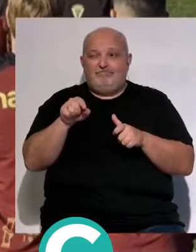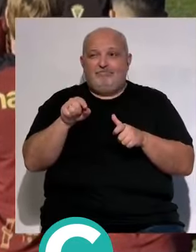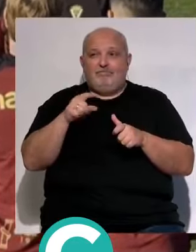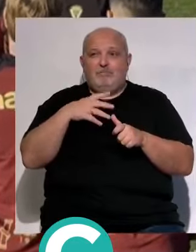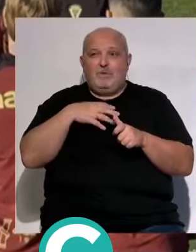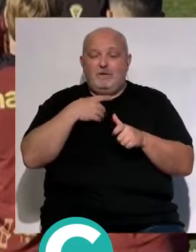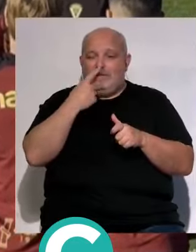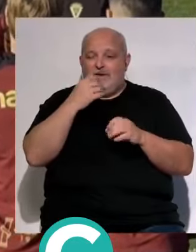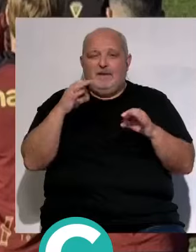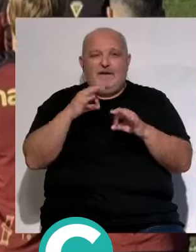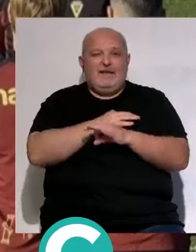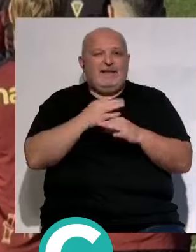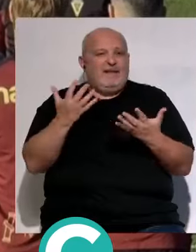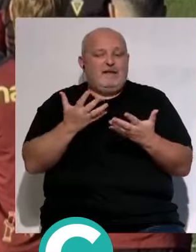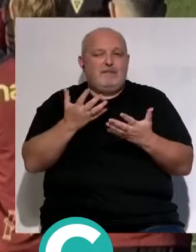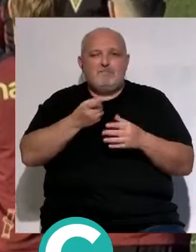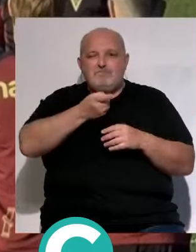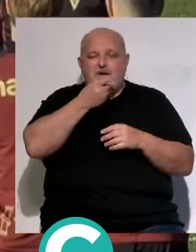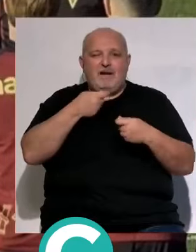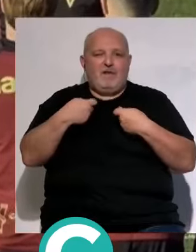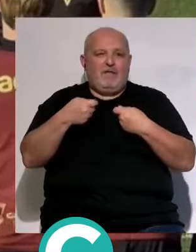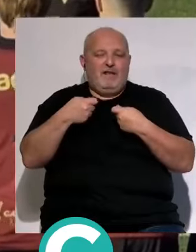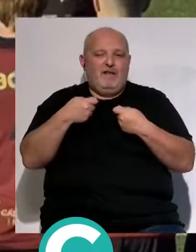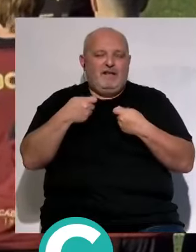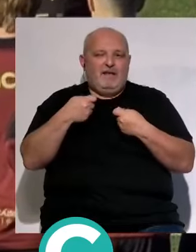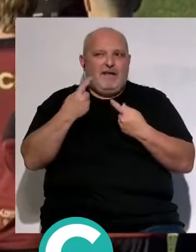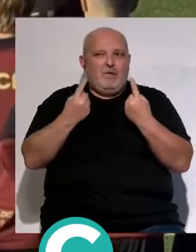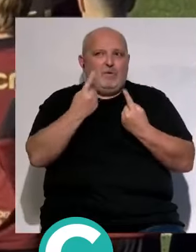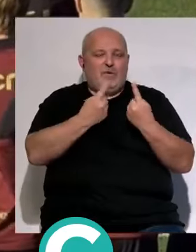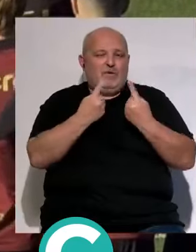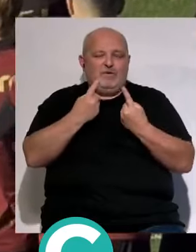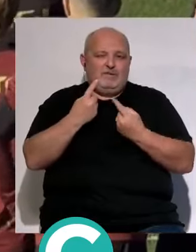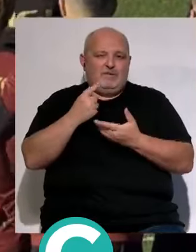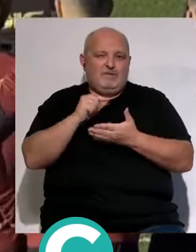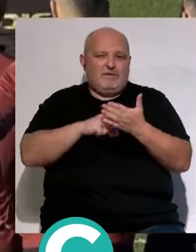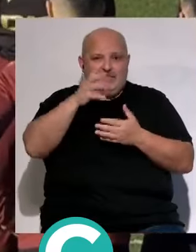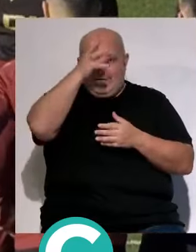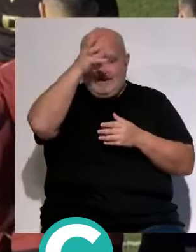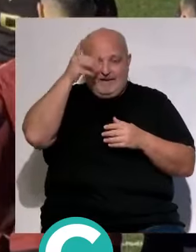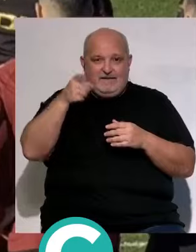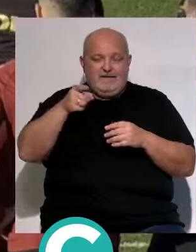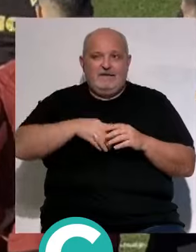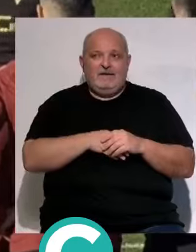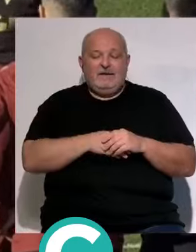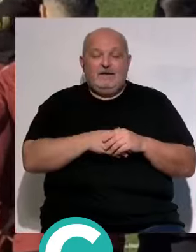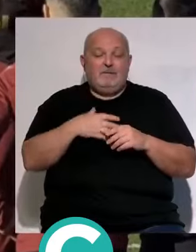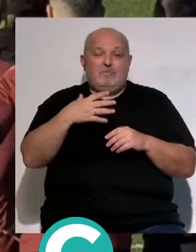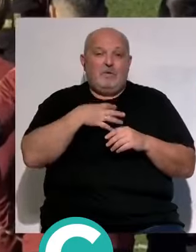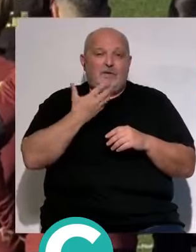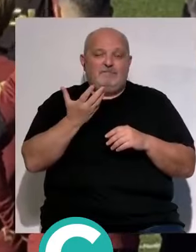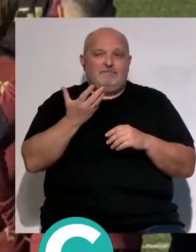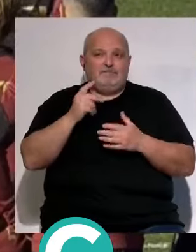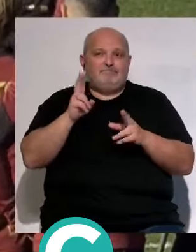quizás el error estuvo en lo mal negociado que tuvieron determinados contratos en el mercado de verano porque cuando tú no puedes